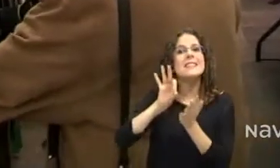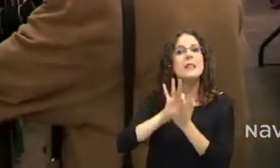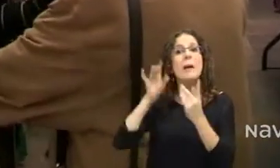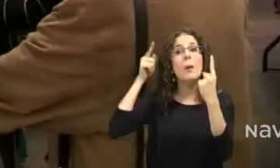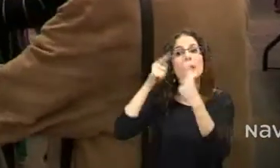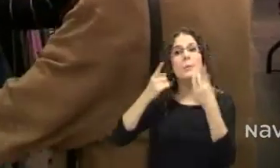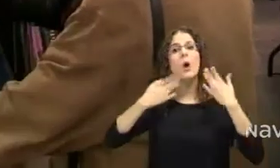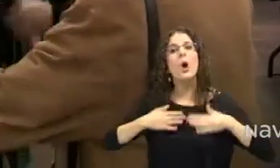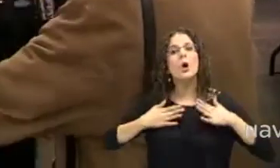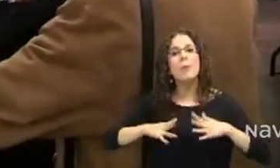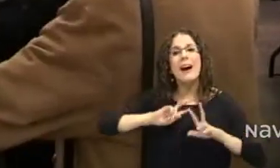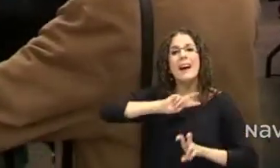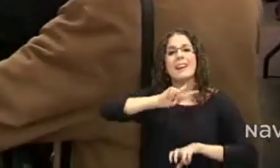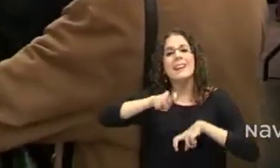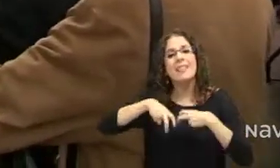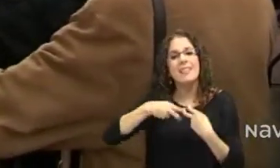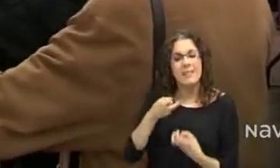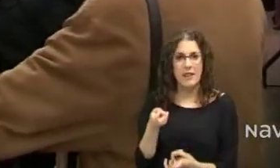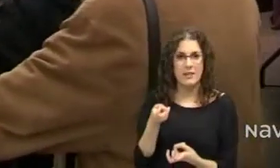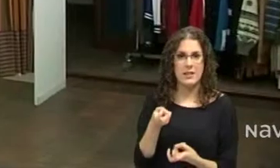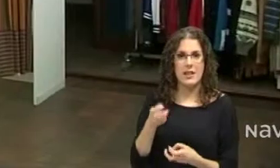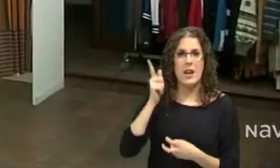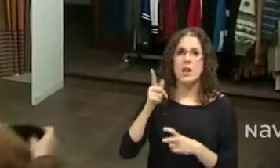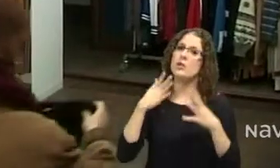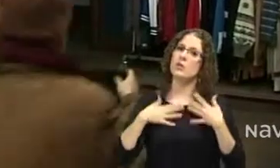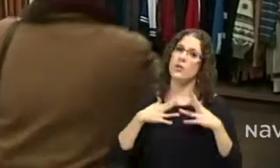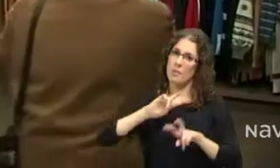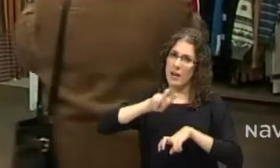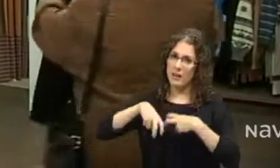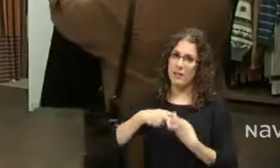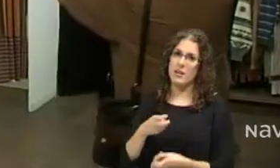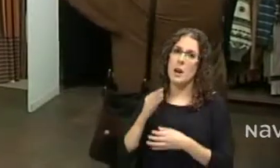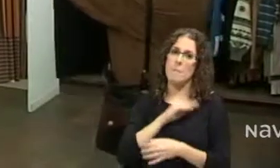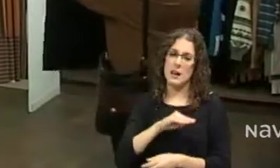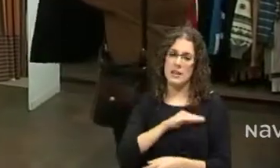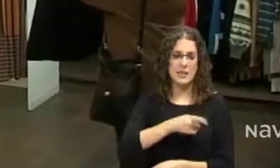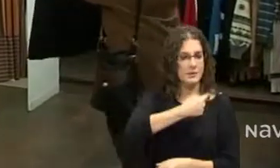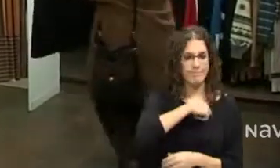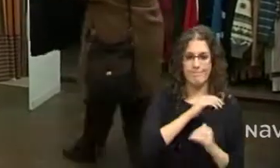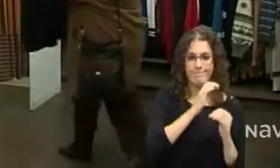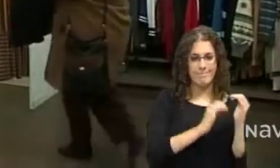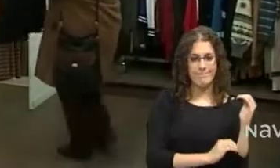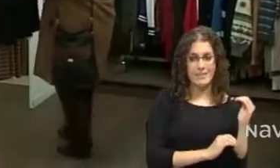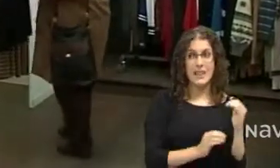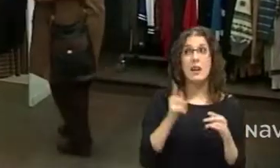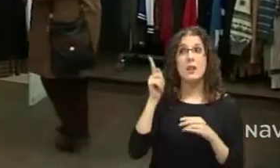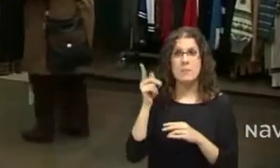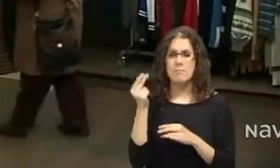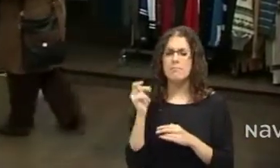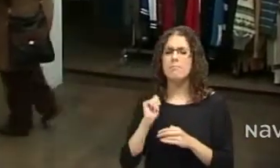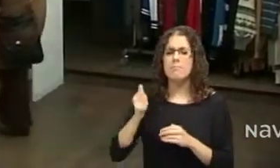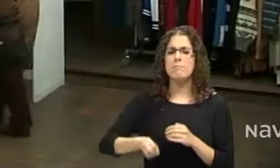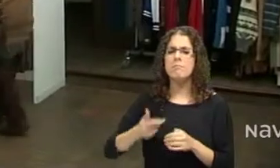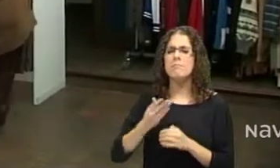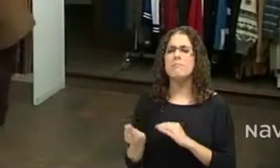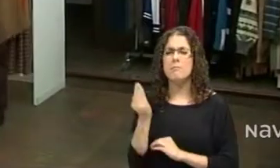reciclar la ropa la tienen más asumida que nosotros, ¿no? Ellos, por mucho que tengan un poder adquisitivo mayor que el nuestro, tienen ese concepto de